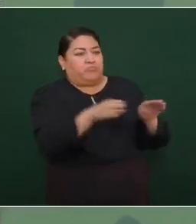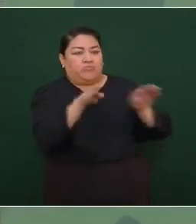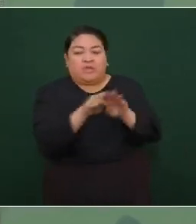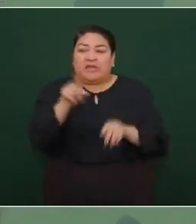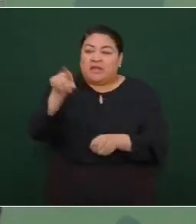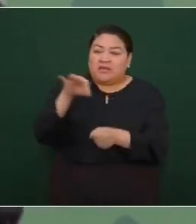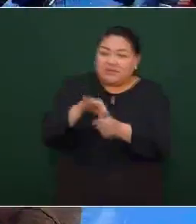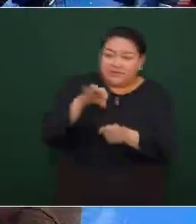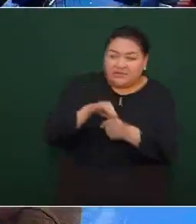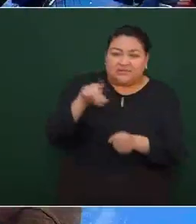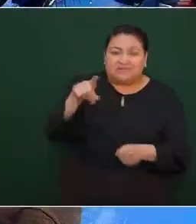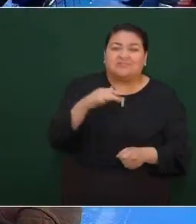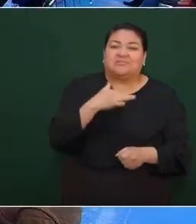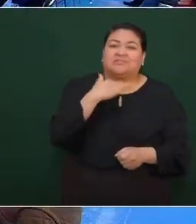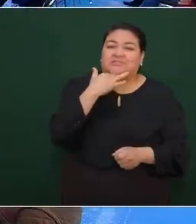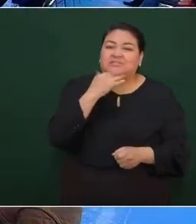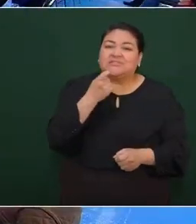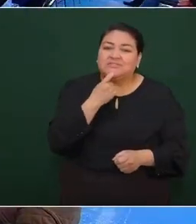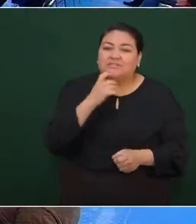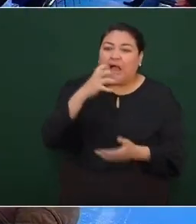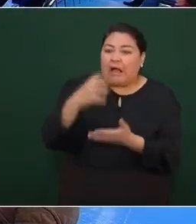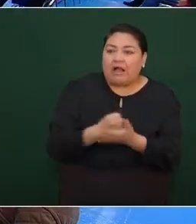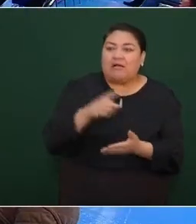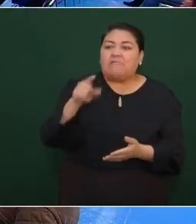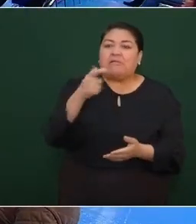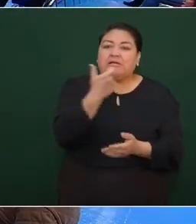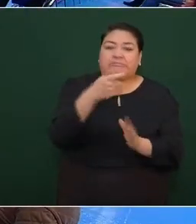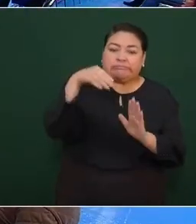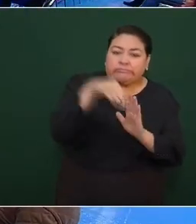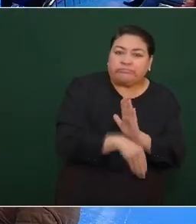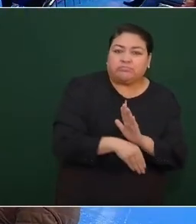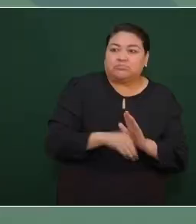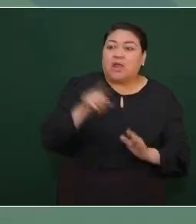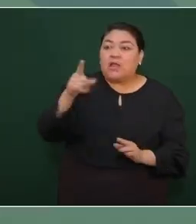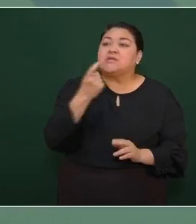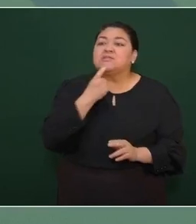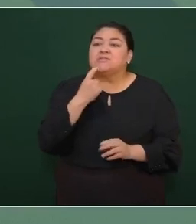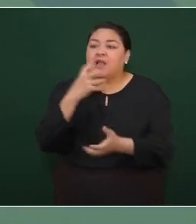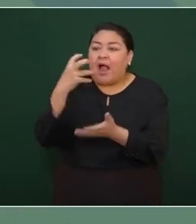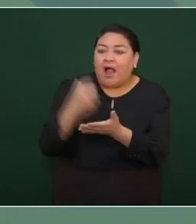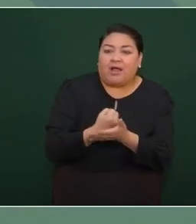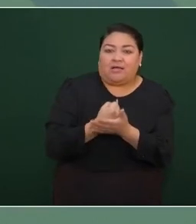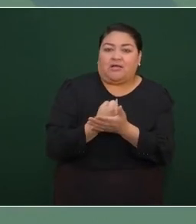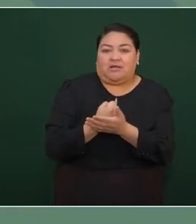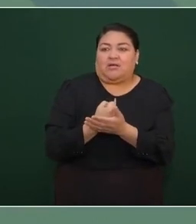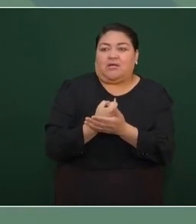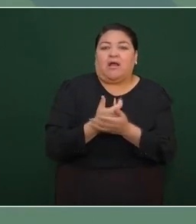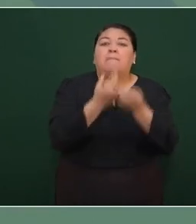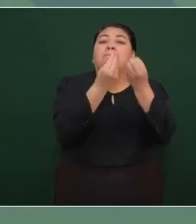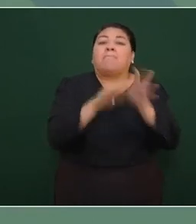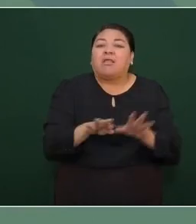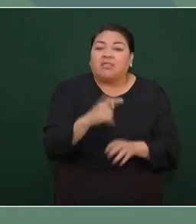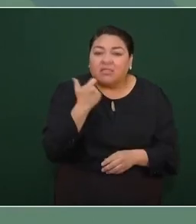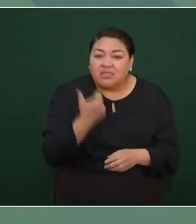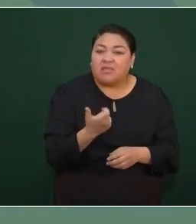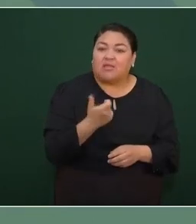López Obrador va a haber devaluación si gana López Obrador se va a caer la bolsa